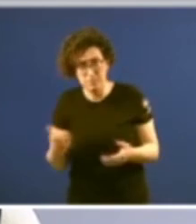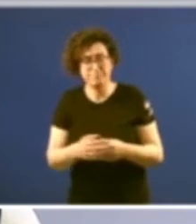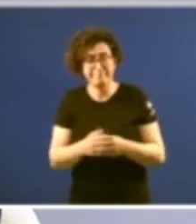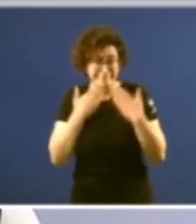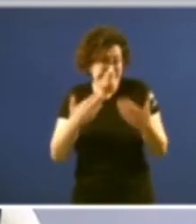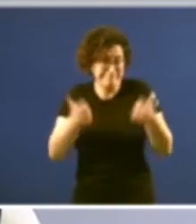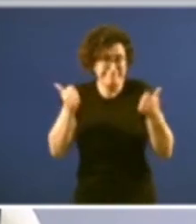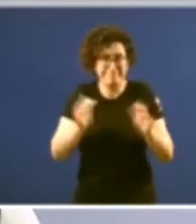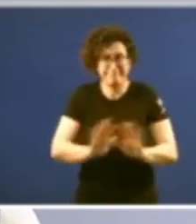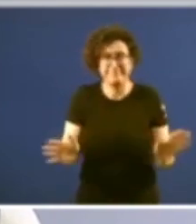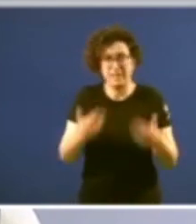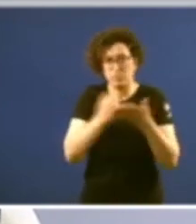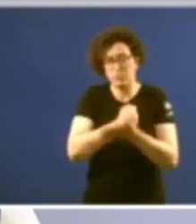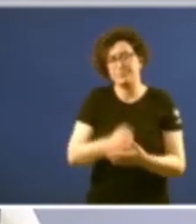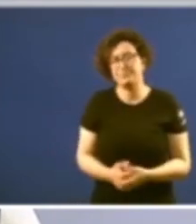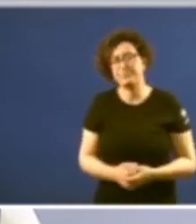todos